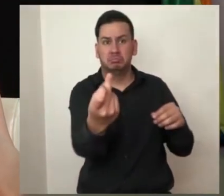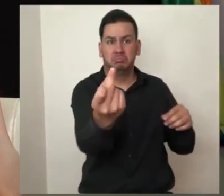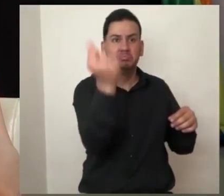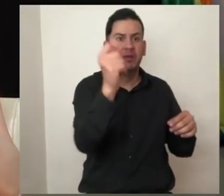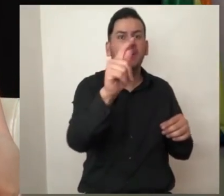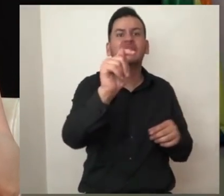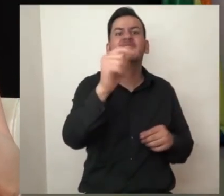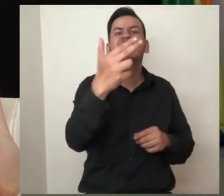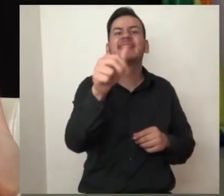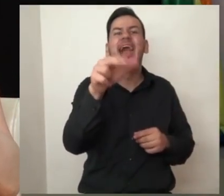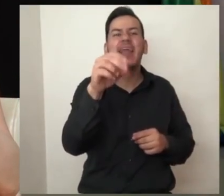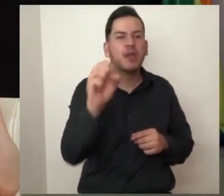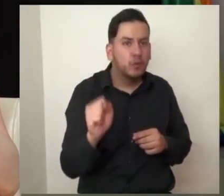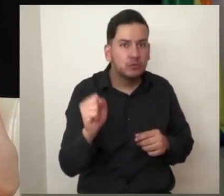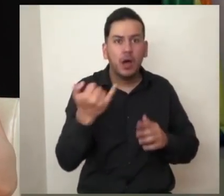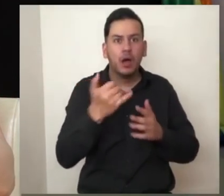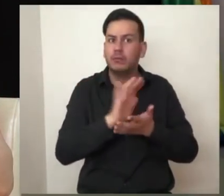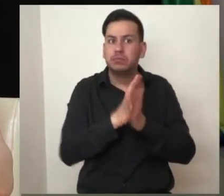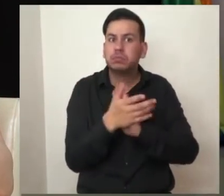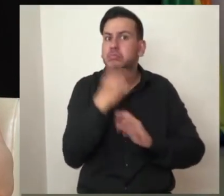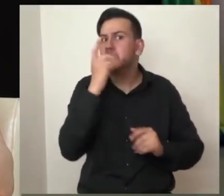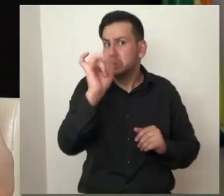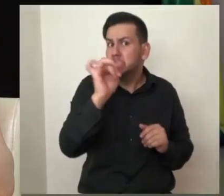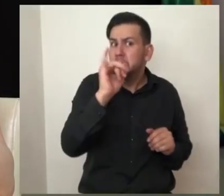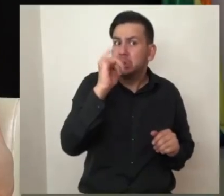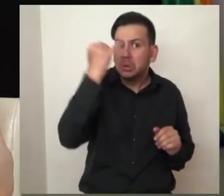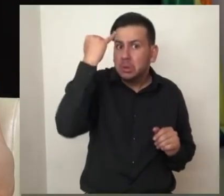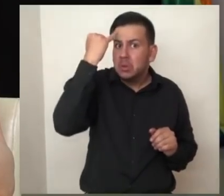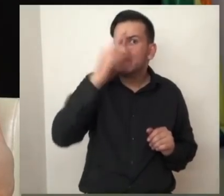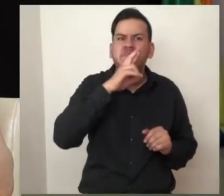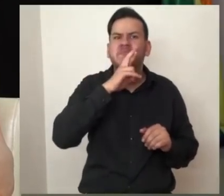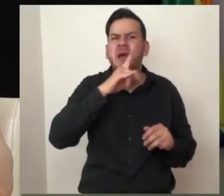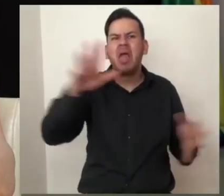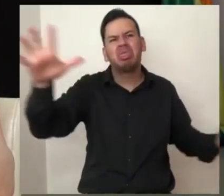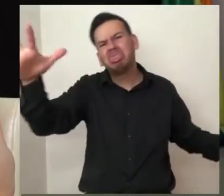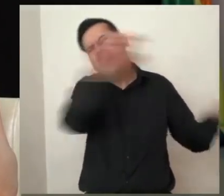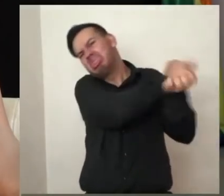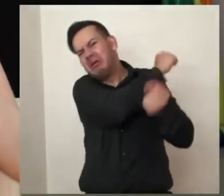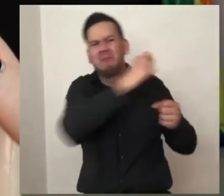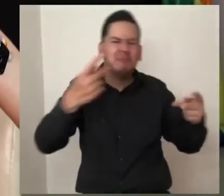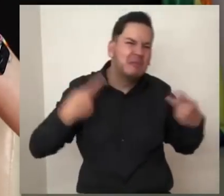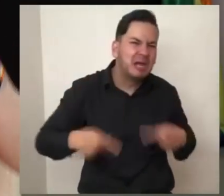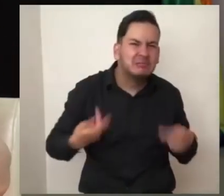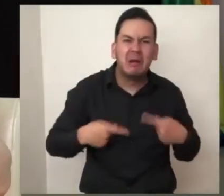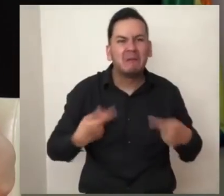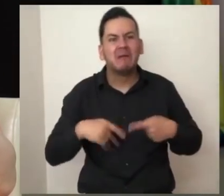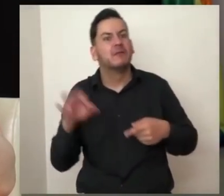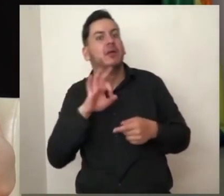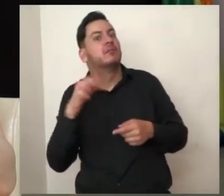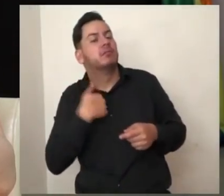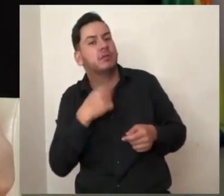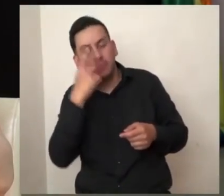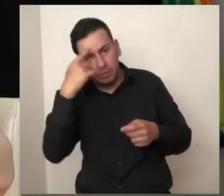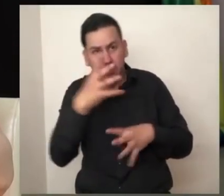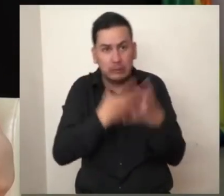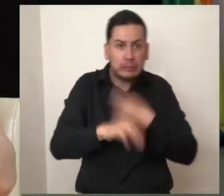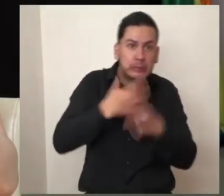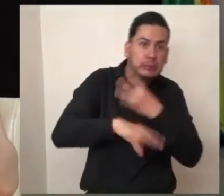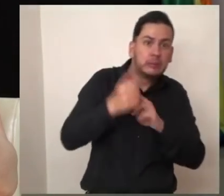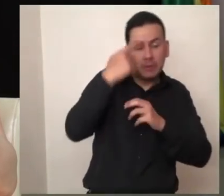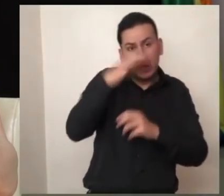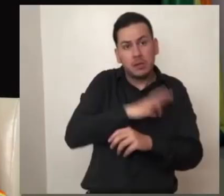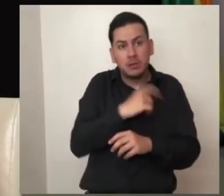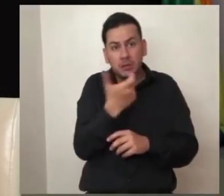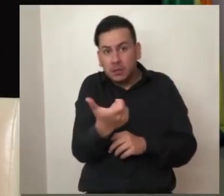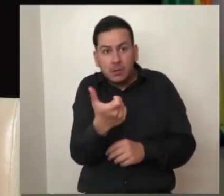los dedos de Thanos de repente le cae el 20, que siempre hiciera mala idea, desaparecer la mitad de la población y esperar que se mantenga la economía del mismo tamaño,